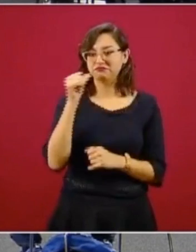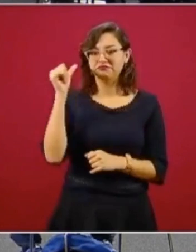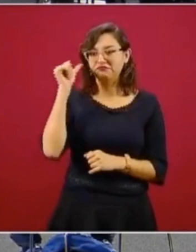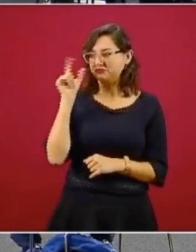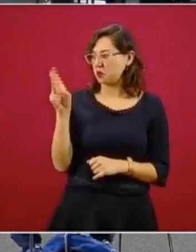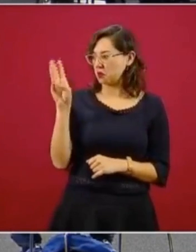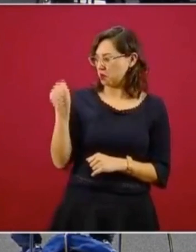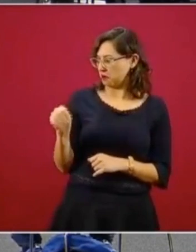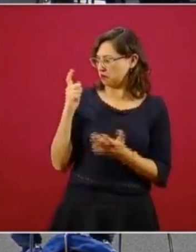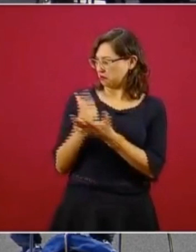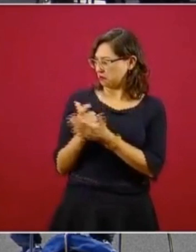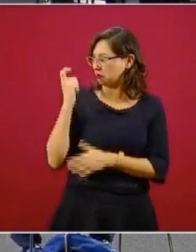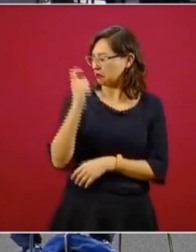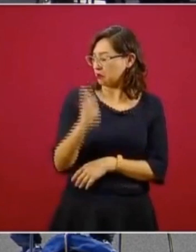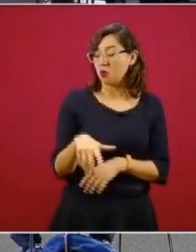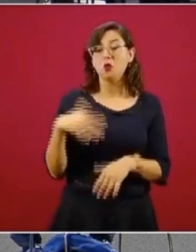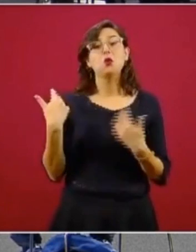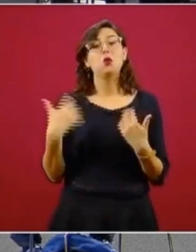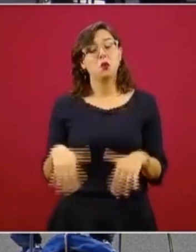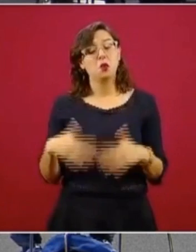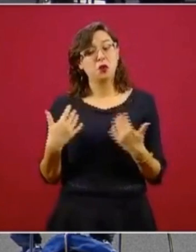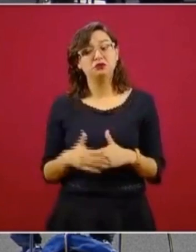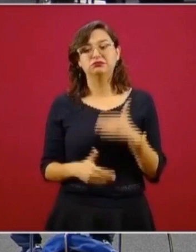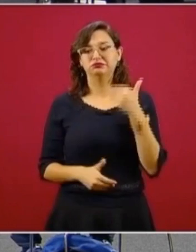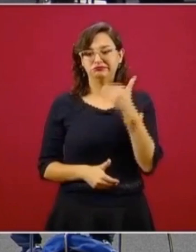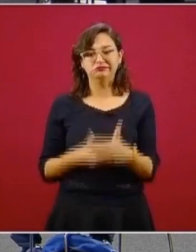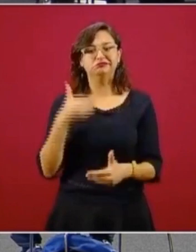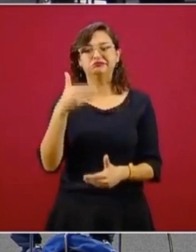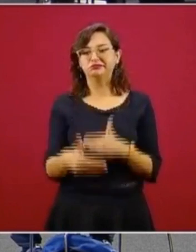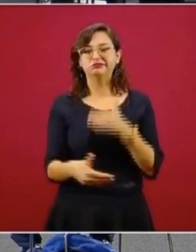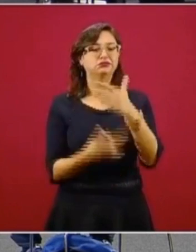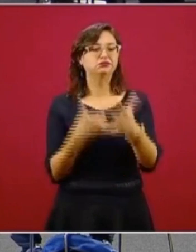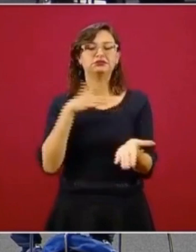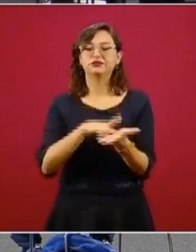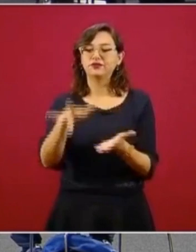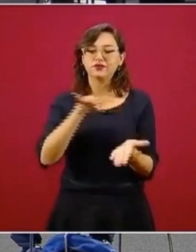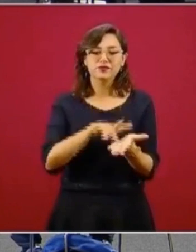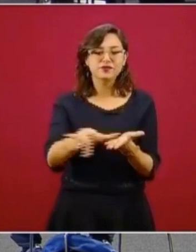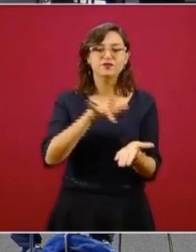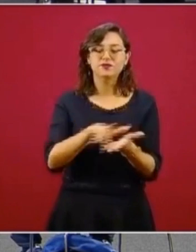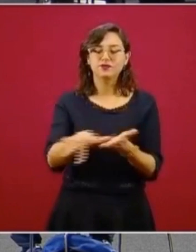dándose estas manifestaciones de solidaridad.